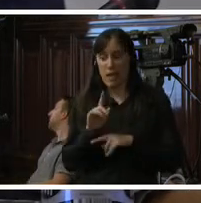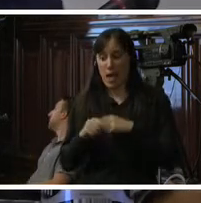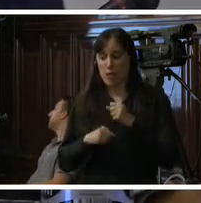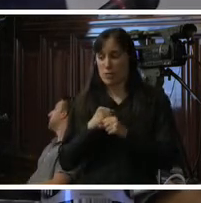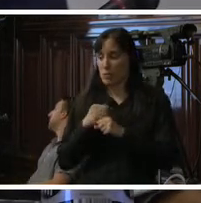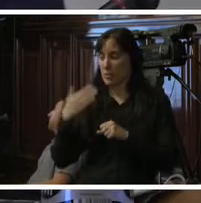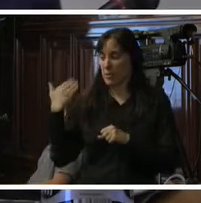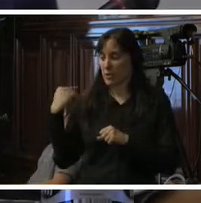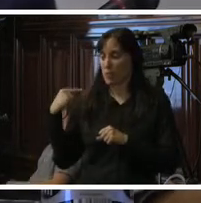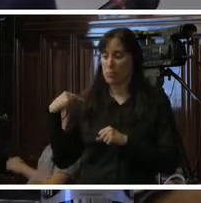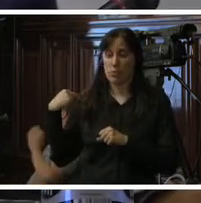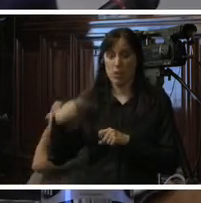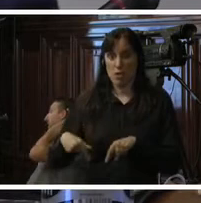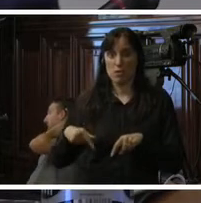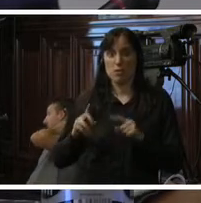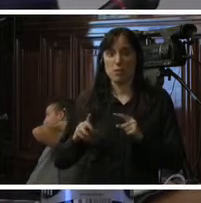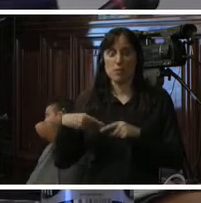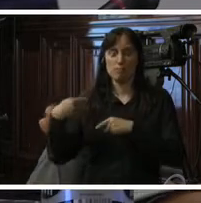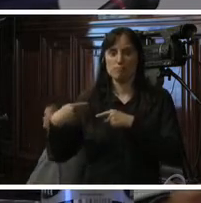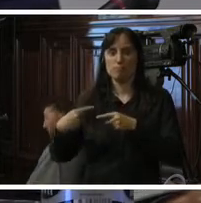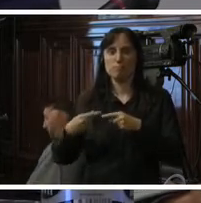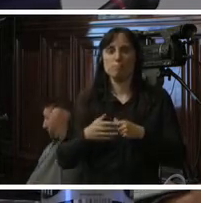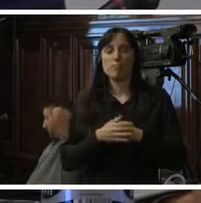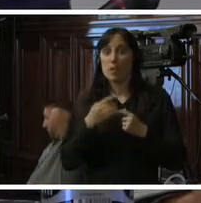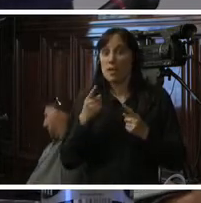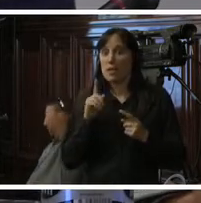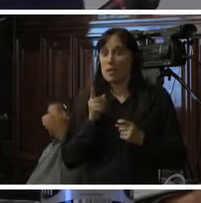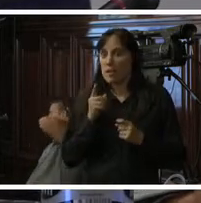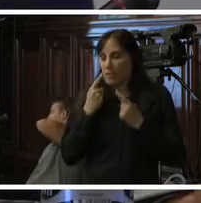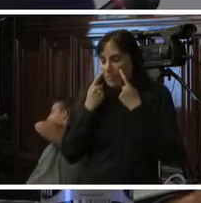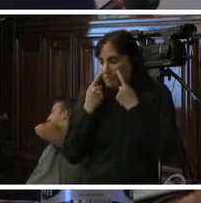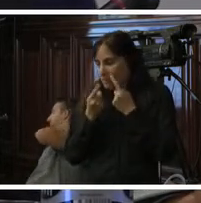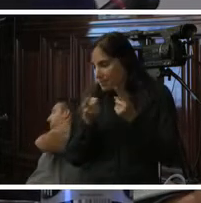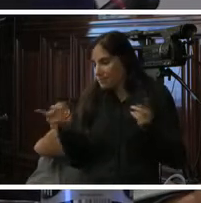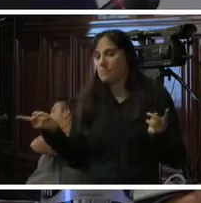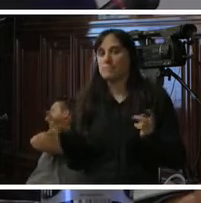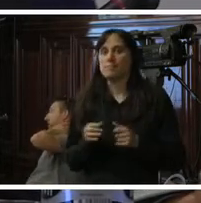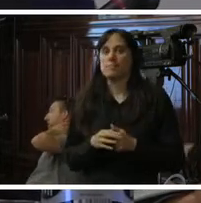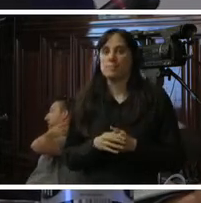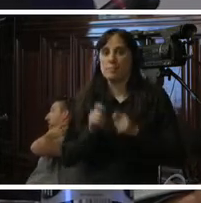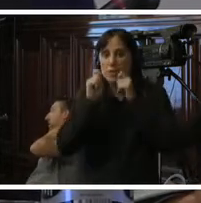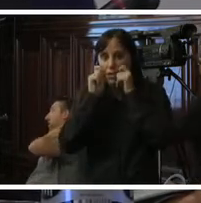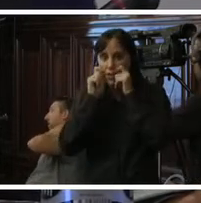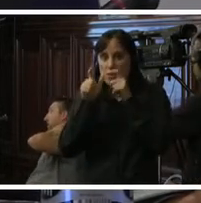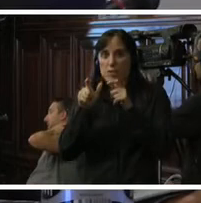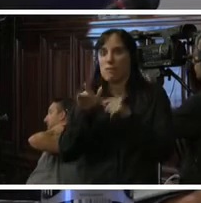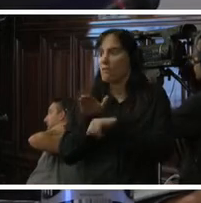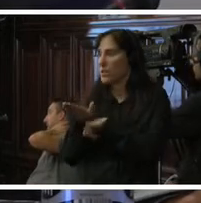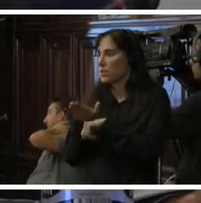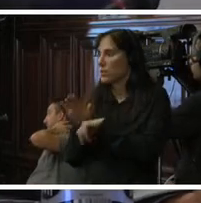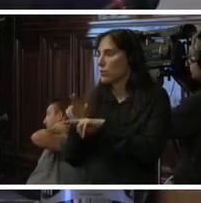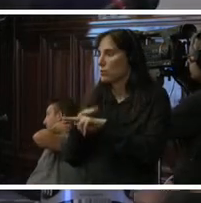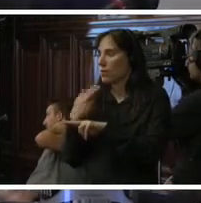y es donde más proliferó, pero ahí es donde vamos a tener que estar como más dispuestos para la atención a estas personas. Felicitaciones de nuevo.